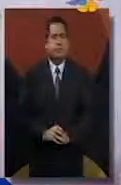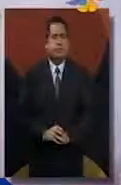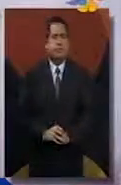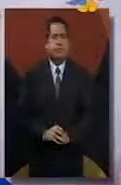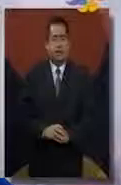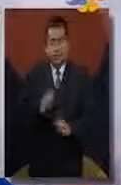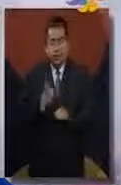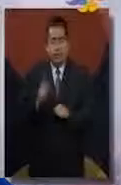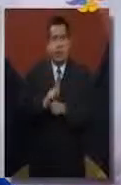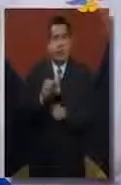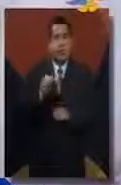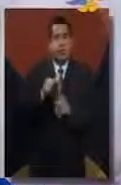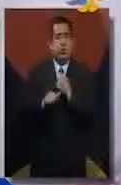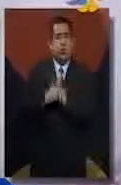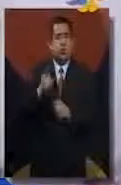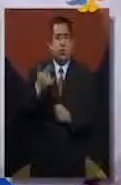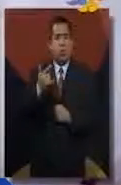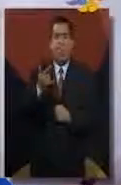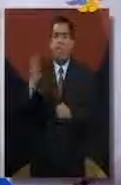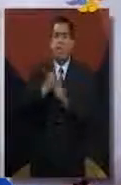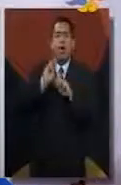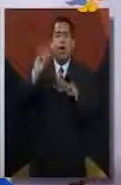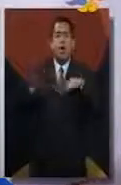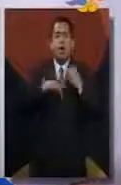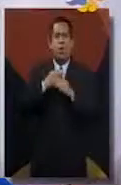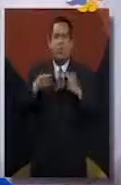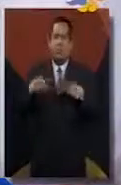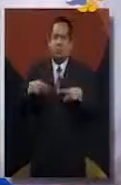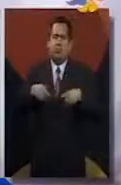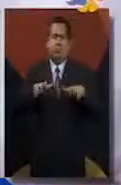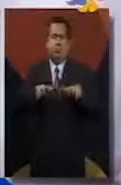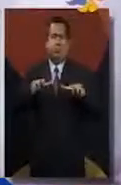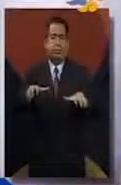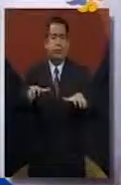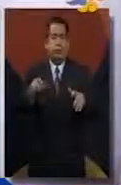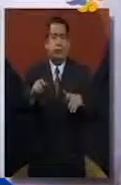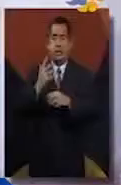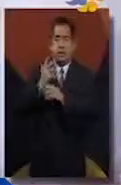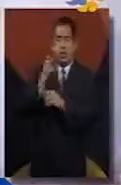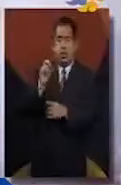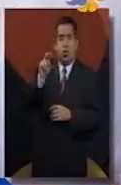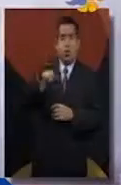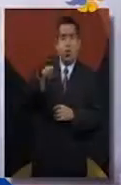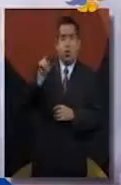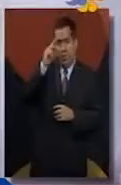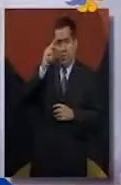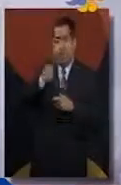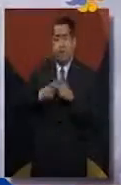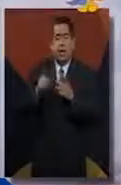Este 11 de julio se celebra el Día Mundial de la Población, el cual fue establecido por el Programa de las Naciones Unidas para el Desarrollo en